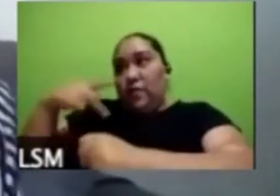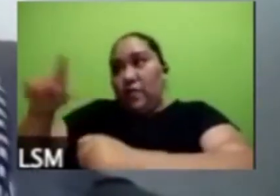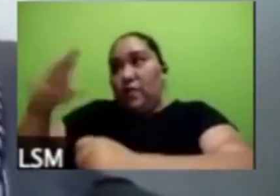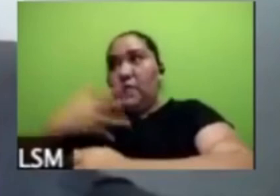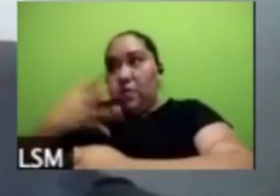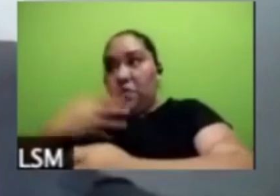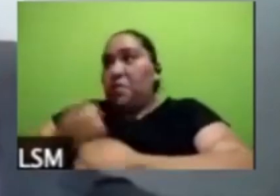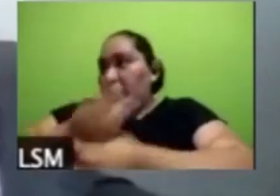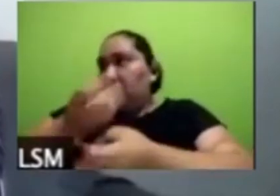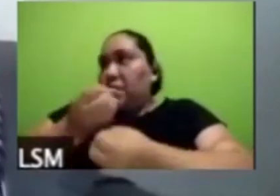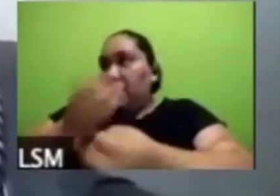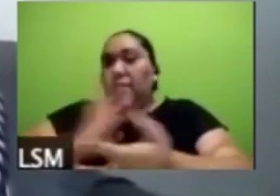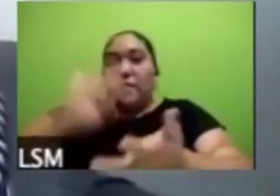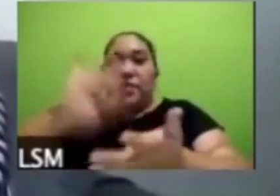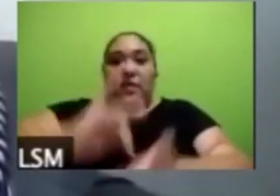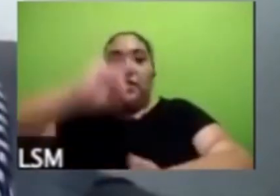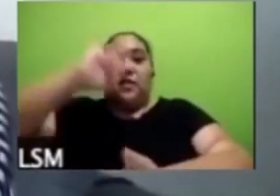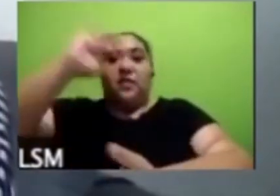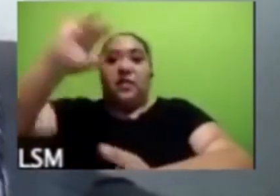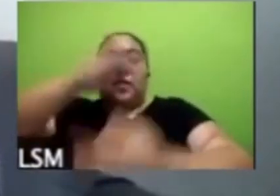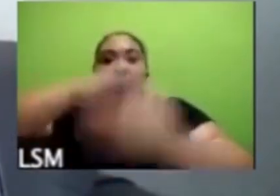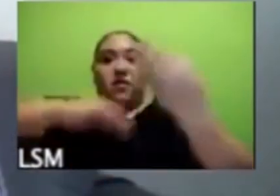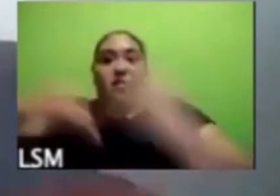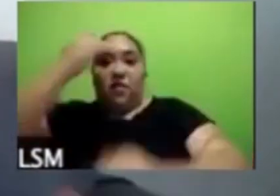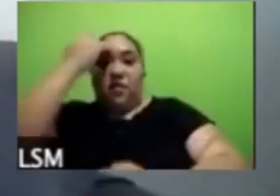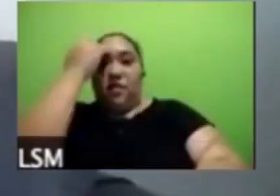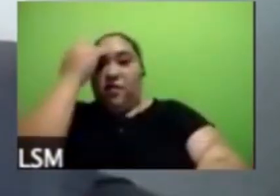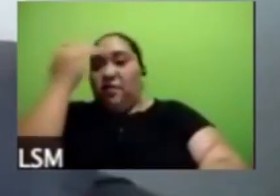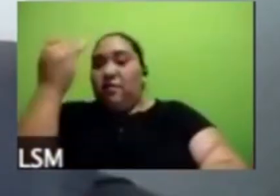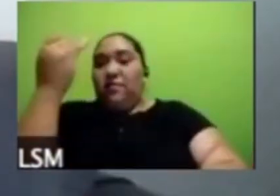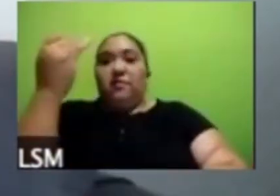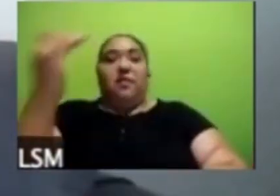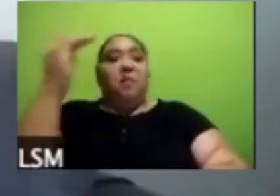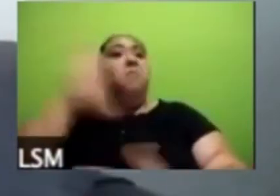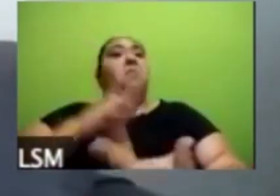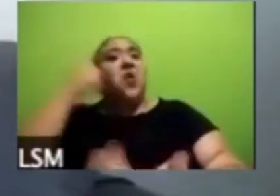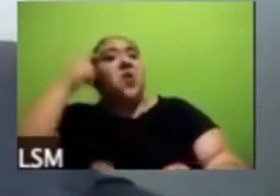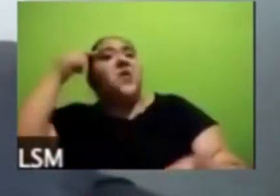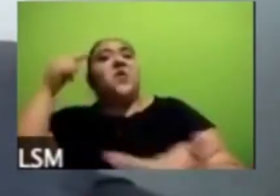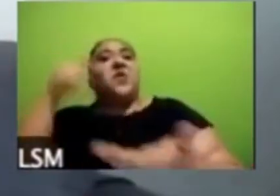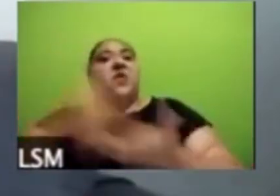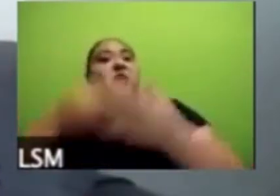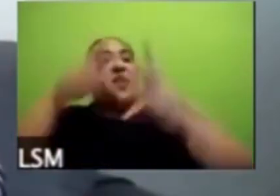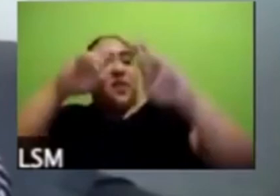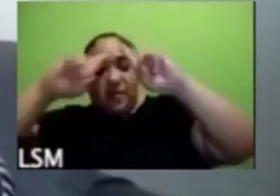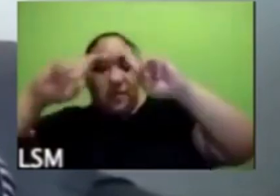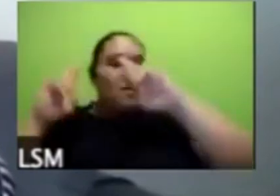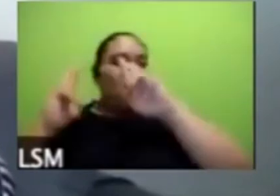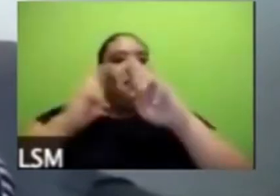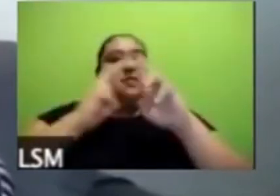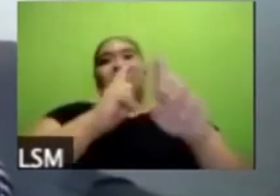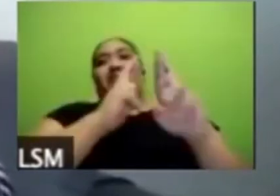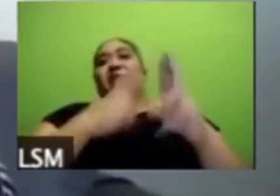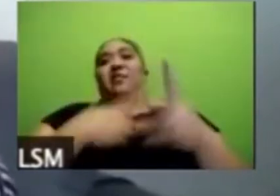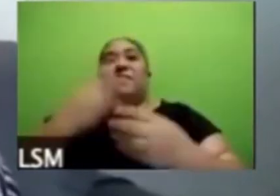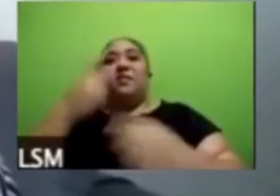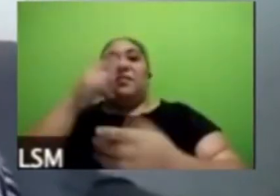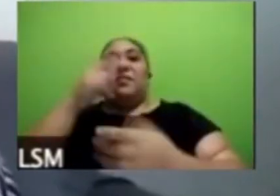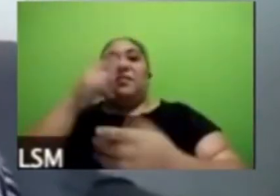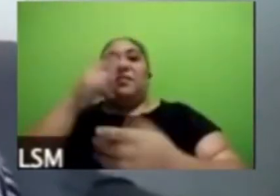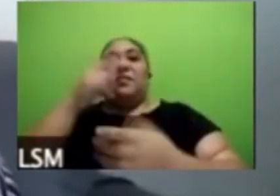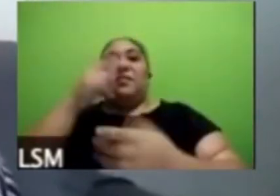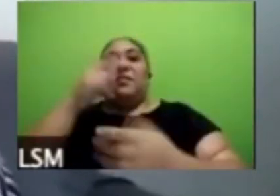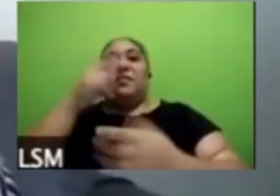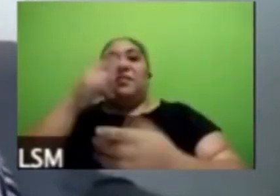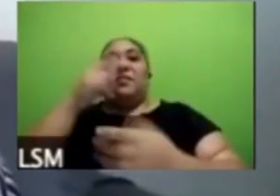todos por haberlo hecho a tiempo realmente creo que respetaron todos y cada uno los tiempos eso es muy muy valioso porque no tuvimos que estarles